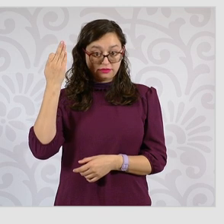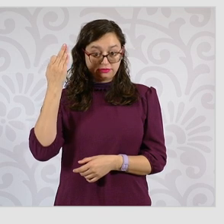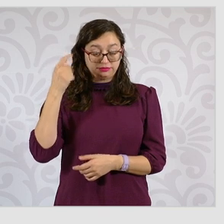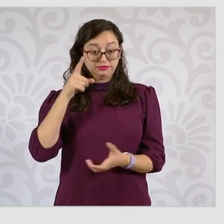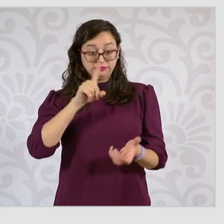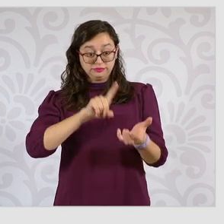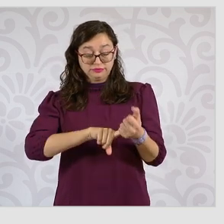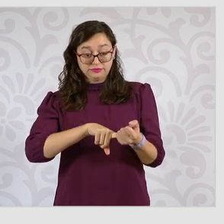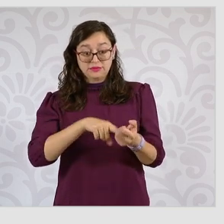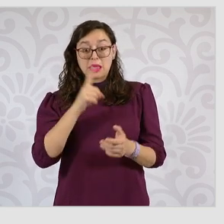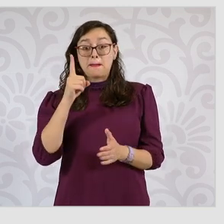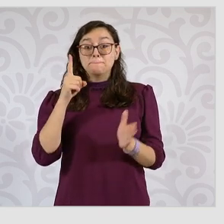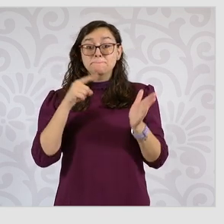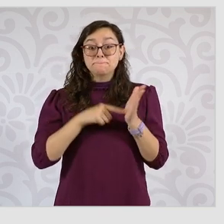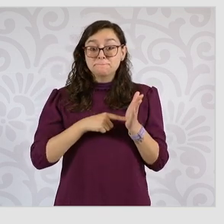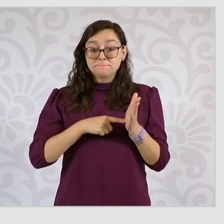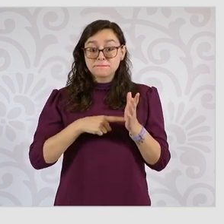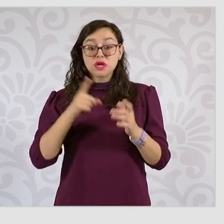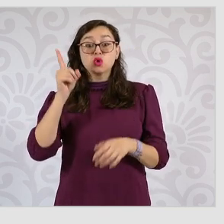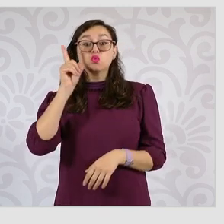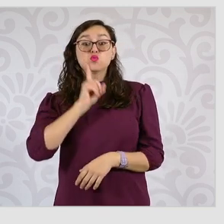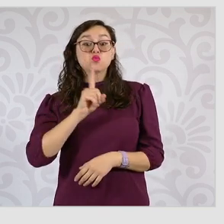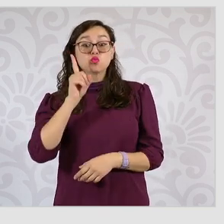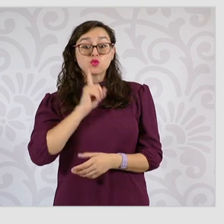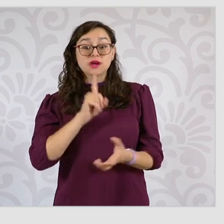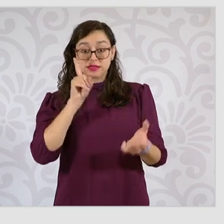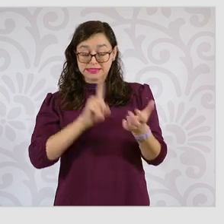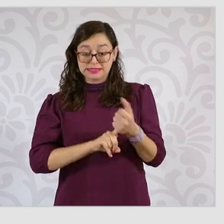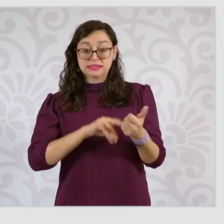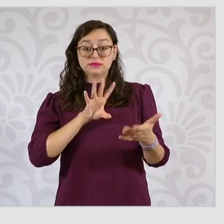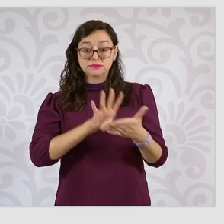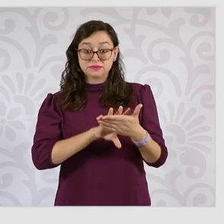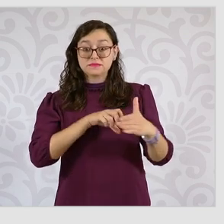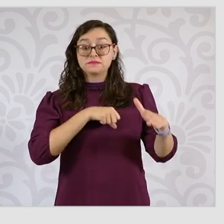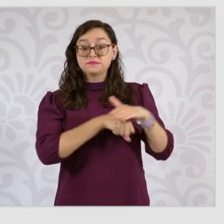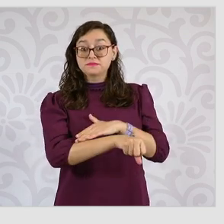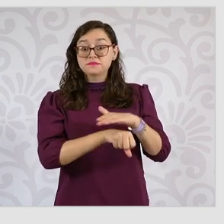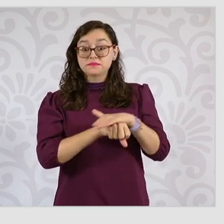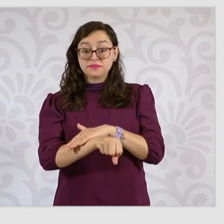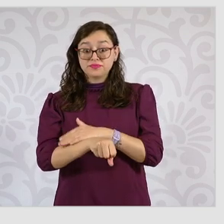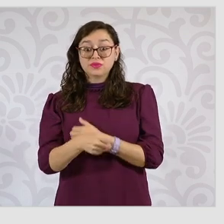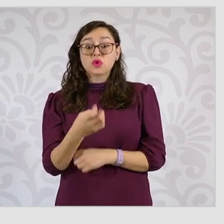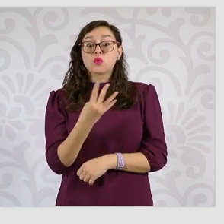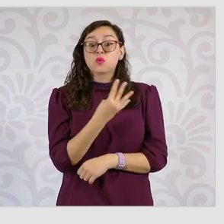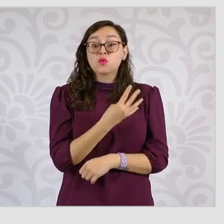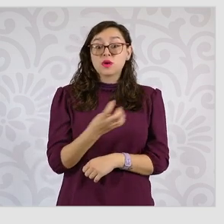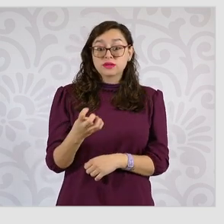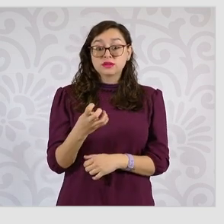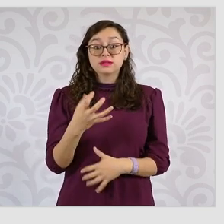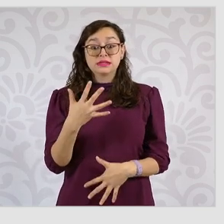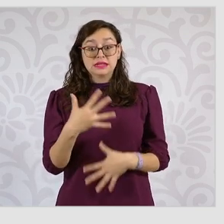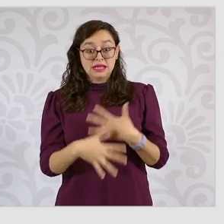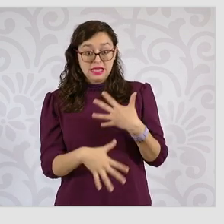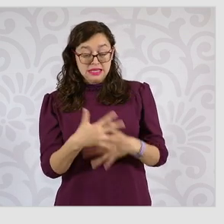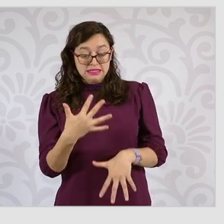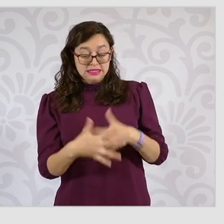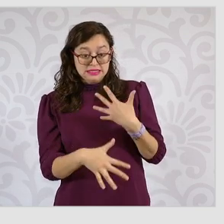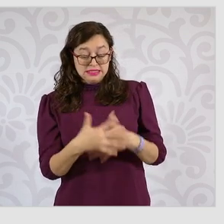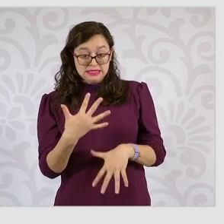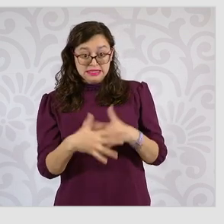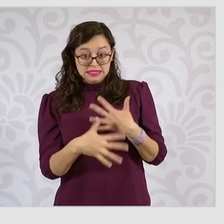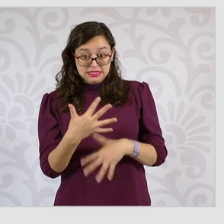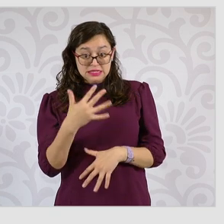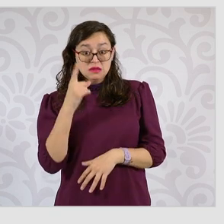de mil personas, mil mujeres que se encuentran ahí, 415 personas privadas de la